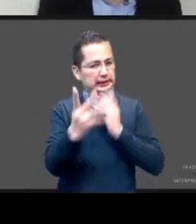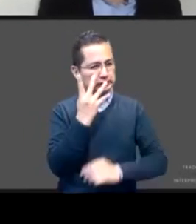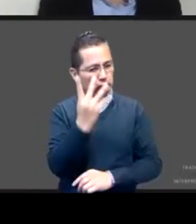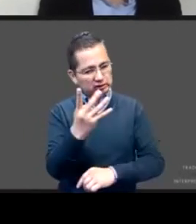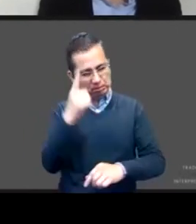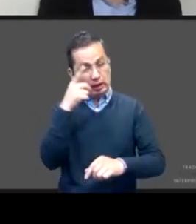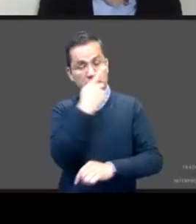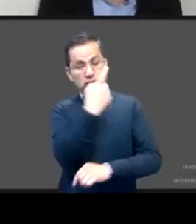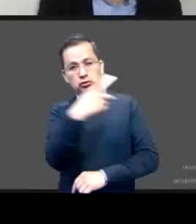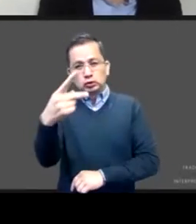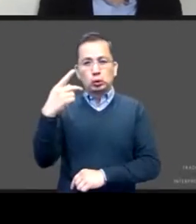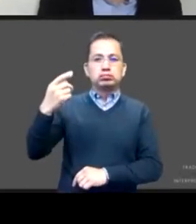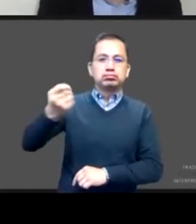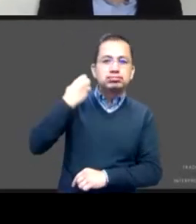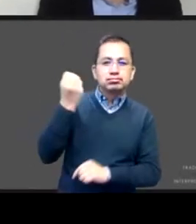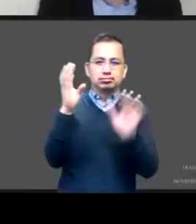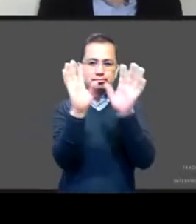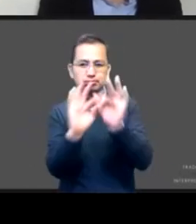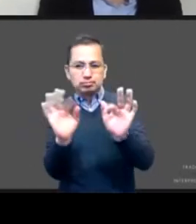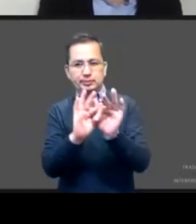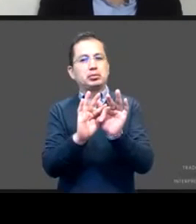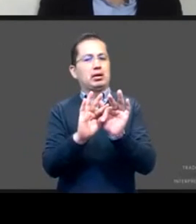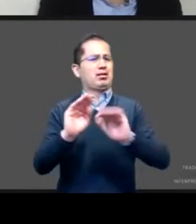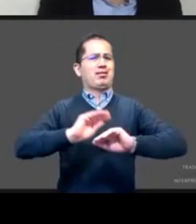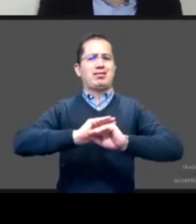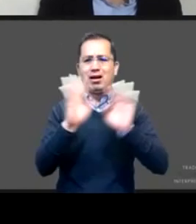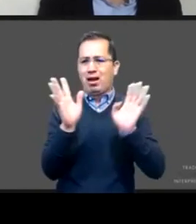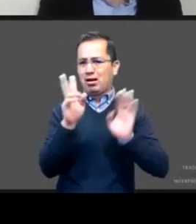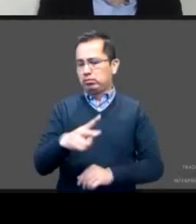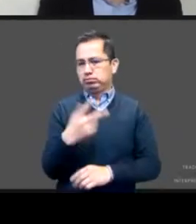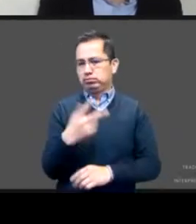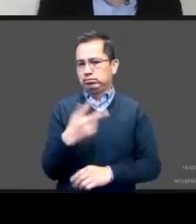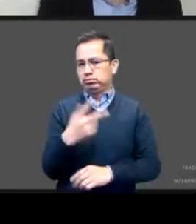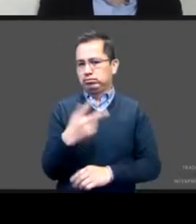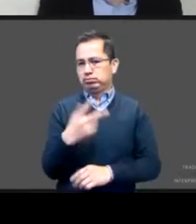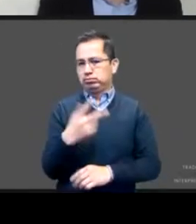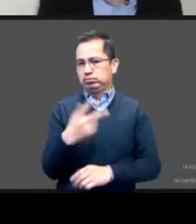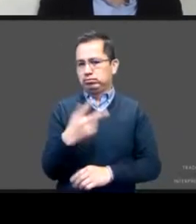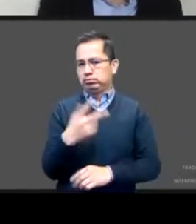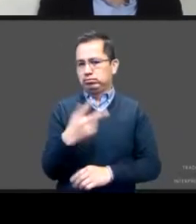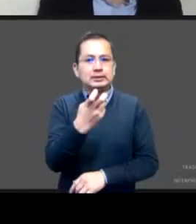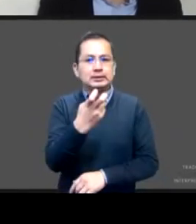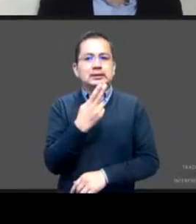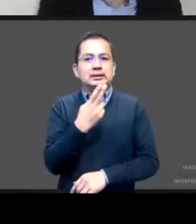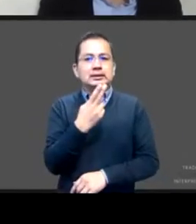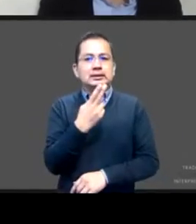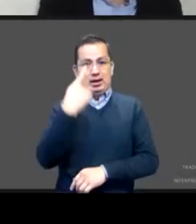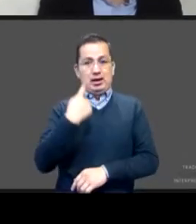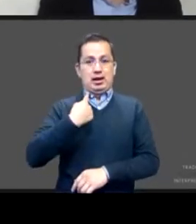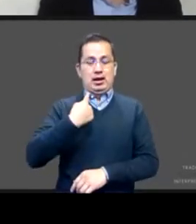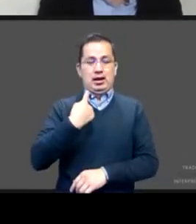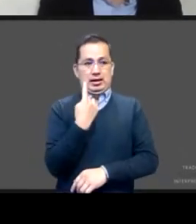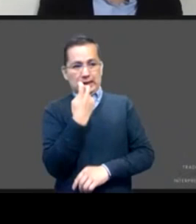claras tan brillantes que nos han permitido precisamente tocar este este tema que es